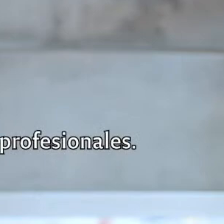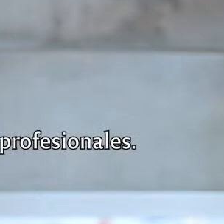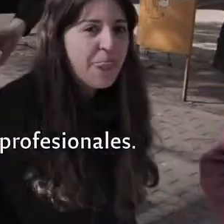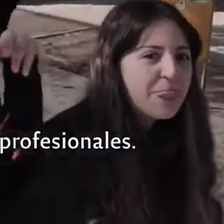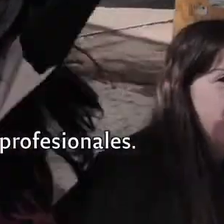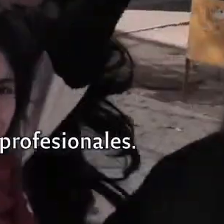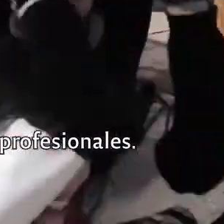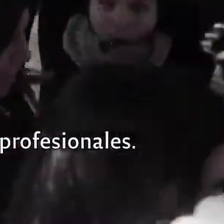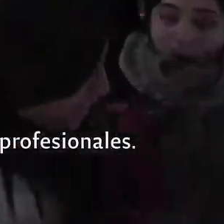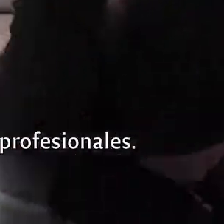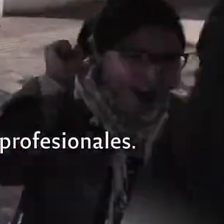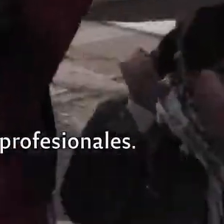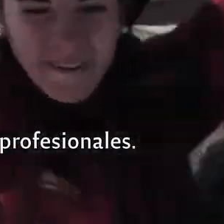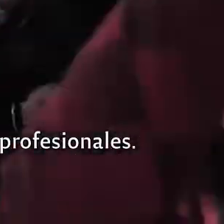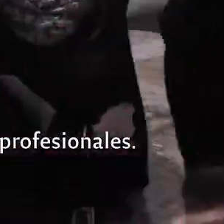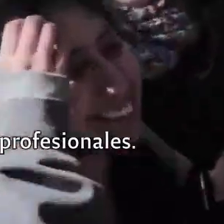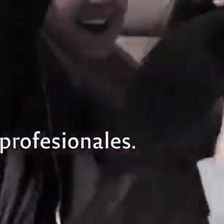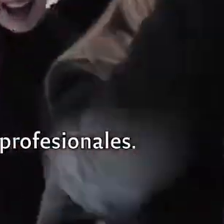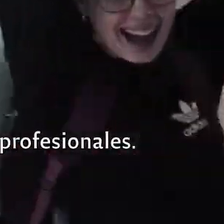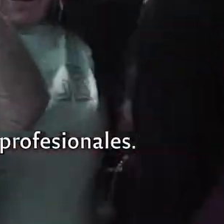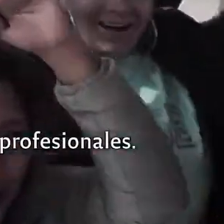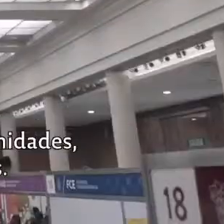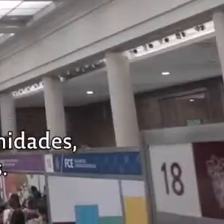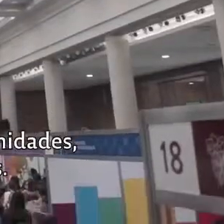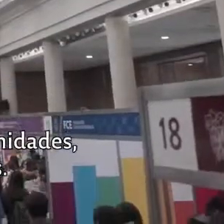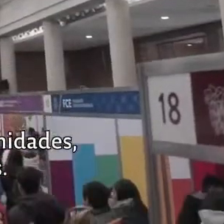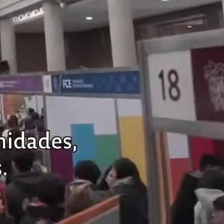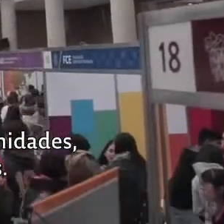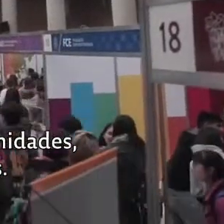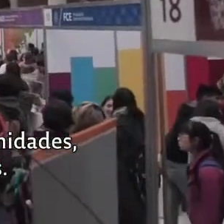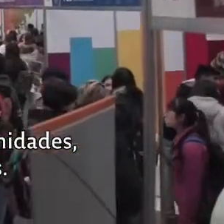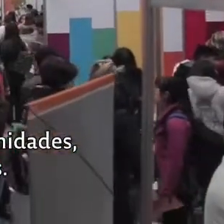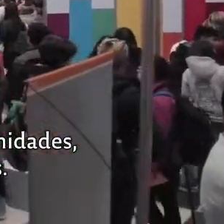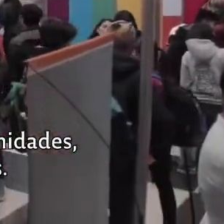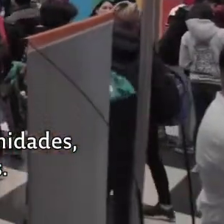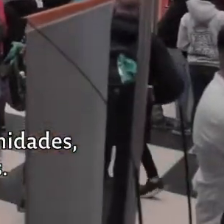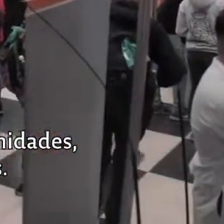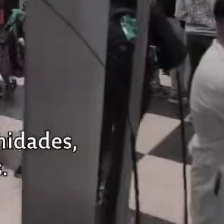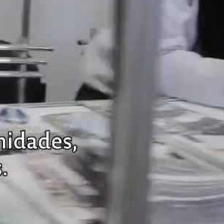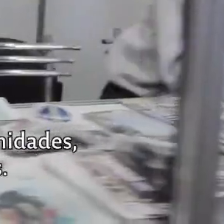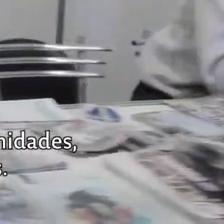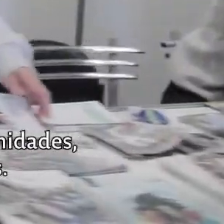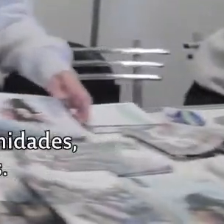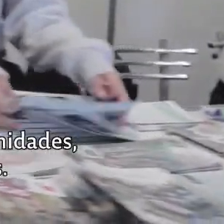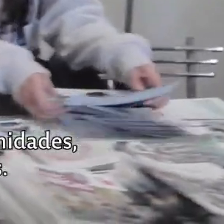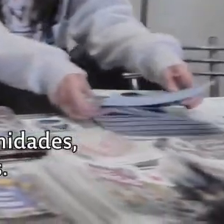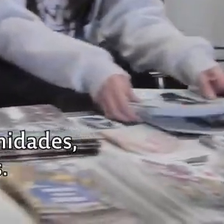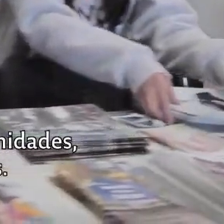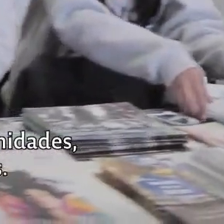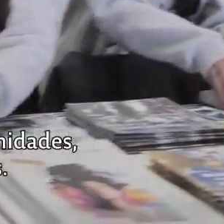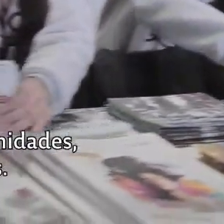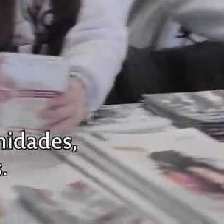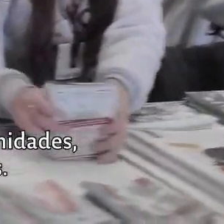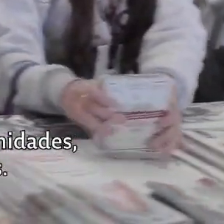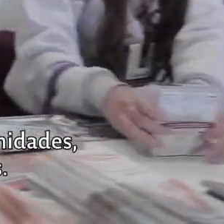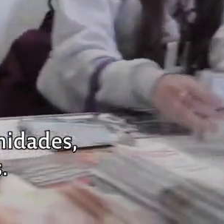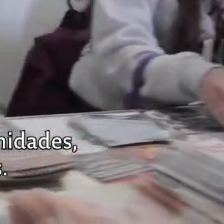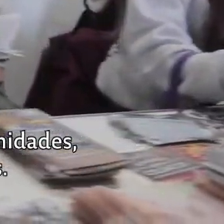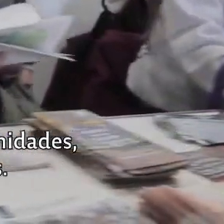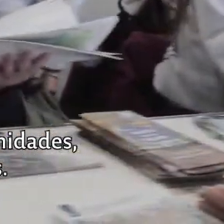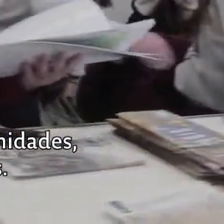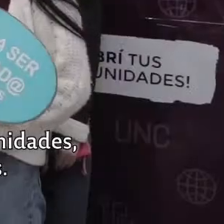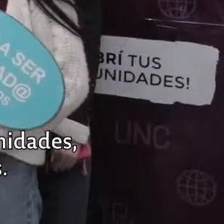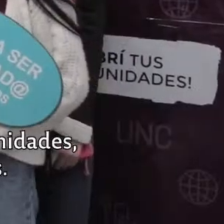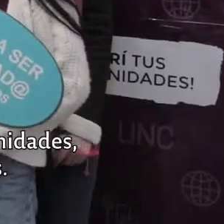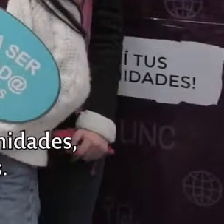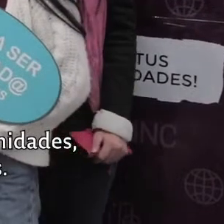Hace a la formación integral de ustedes como futuros profesionales. La universidad te brinda un montón de oportunidades. Es importante